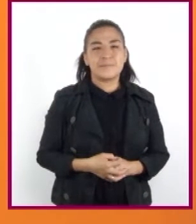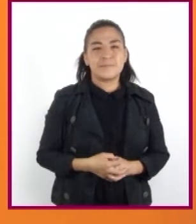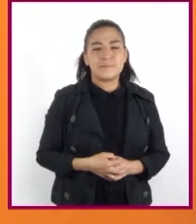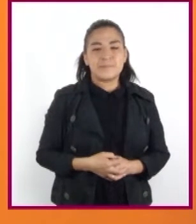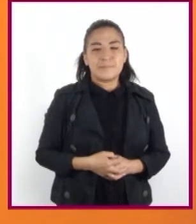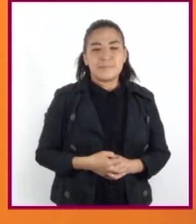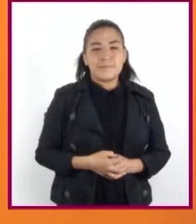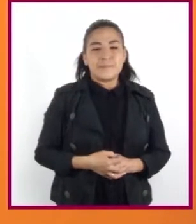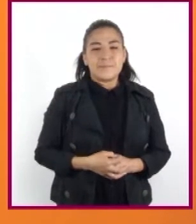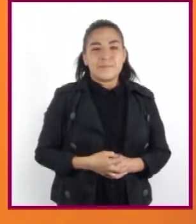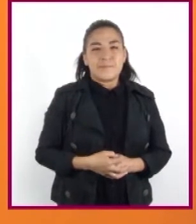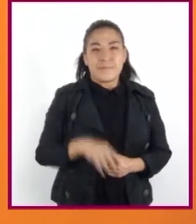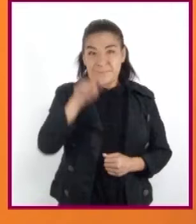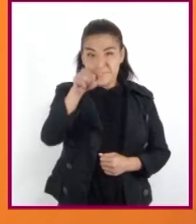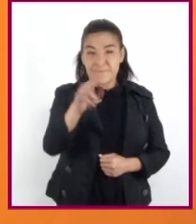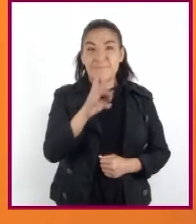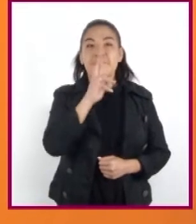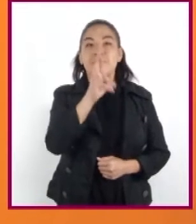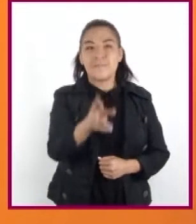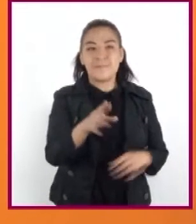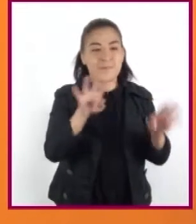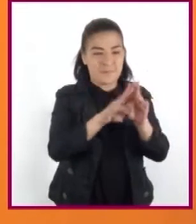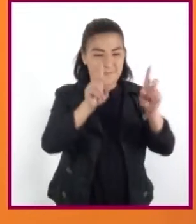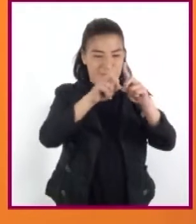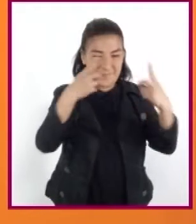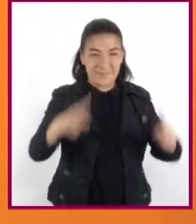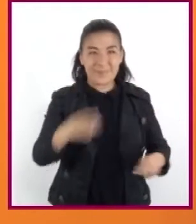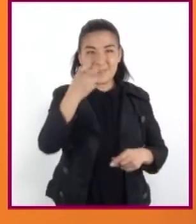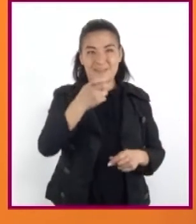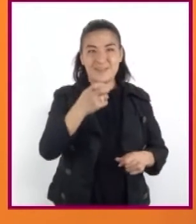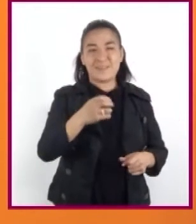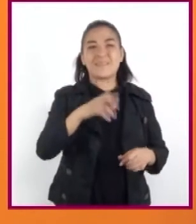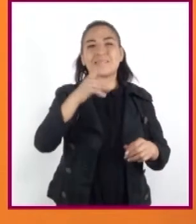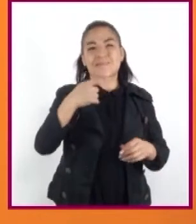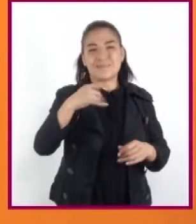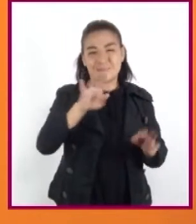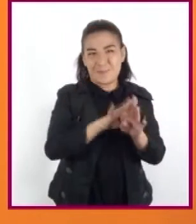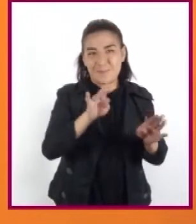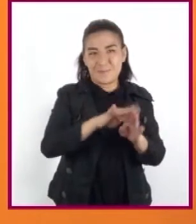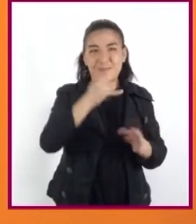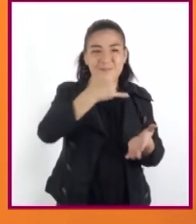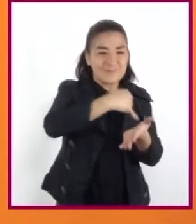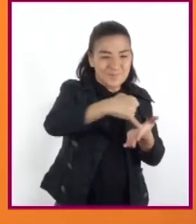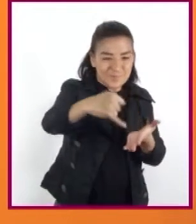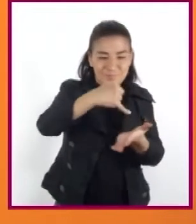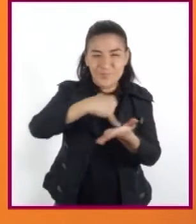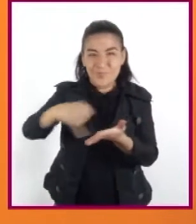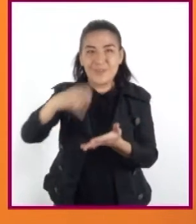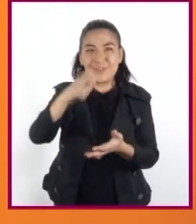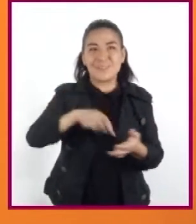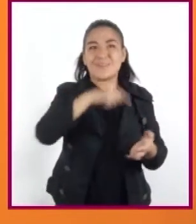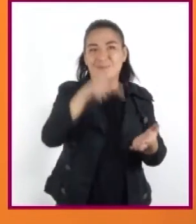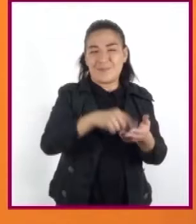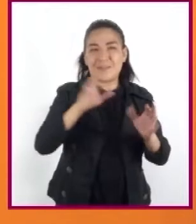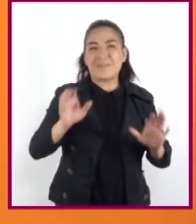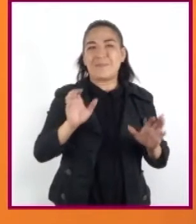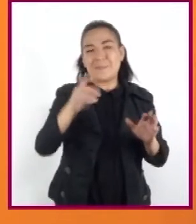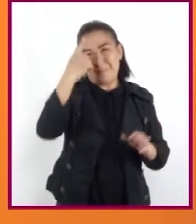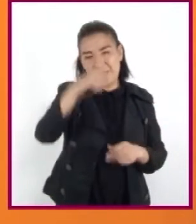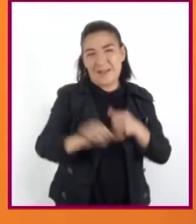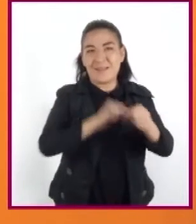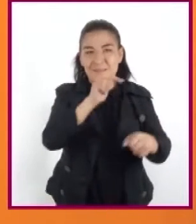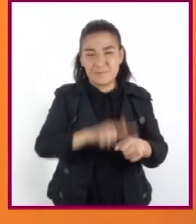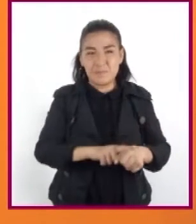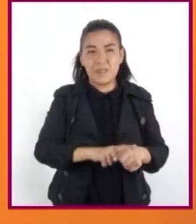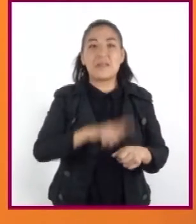Si su respuesta fue con el desarrollo de la agricultura, están en lo correcto. Como ya se explicó anteriormente,